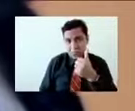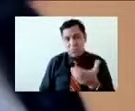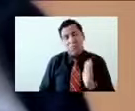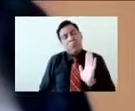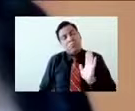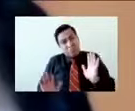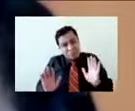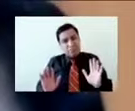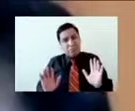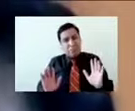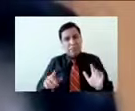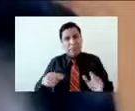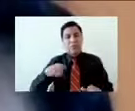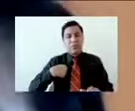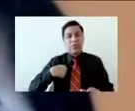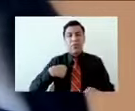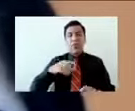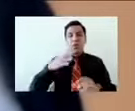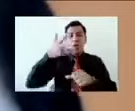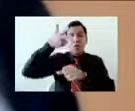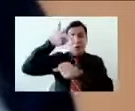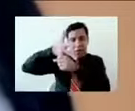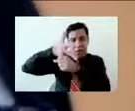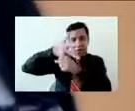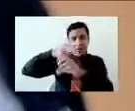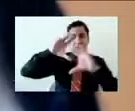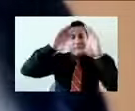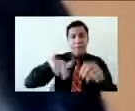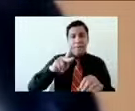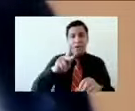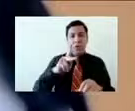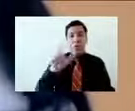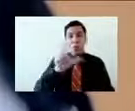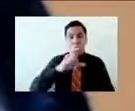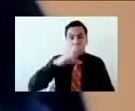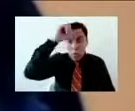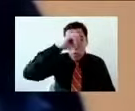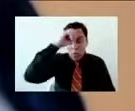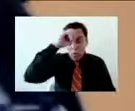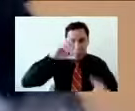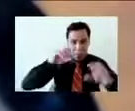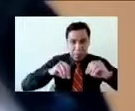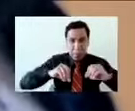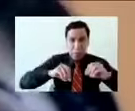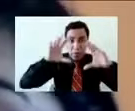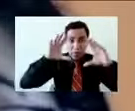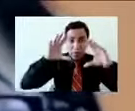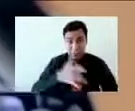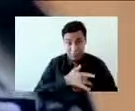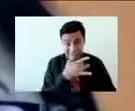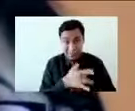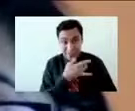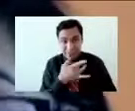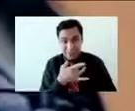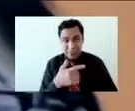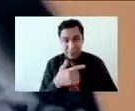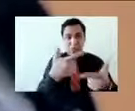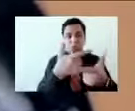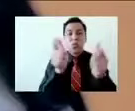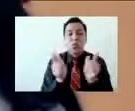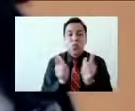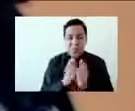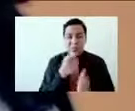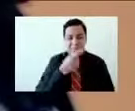Si yo doy clase, apagamos la cámara, pero cuando pida opiniones, la prendemos. ¿Qué les parece? Y obviamente mi grupo me decía que,